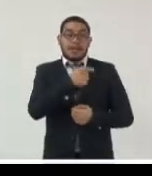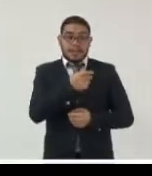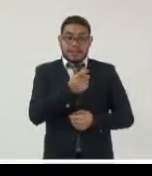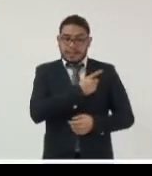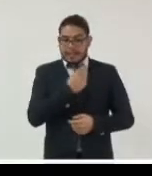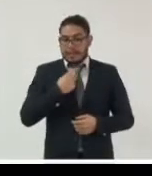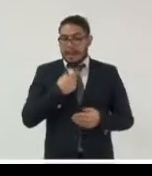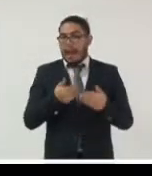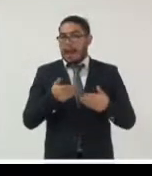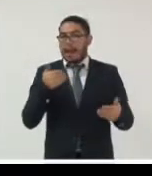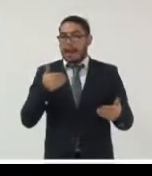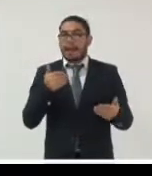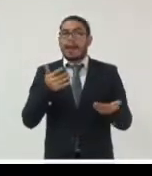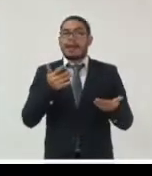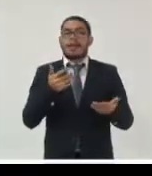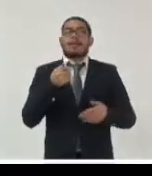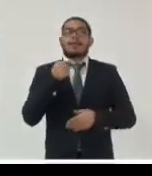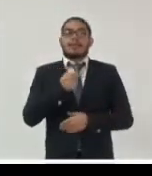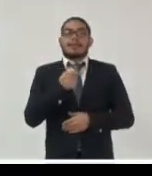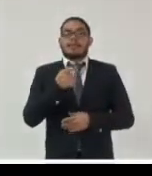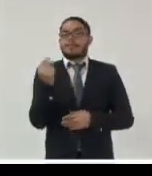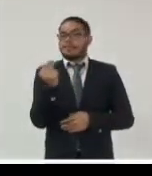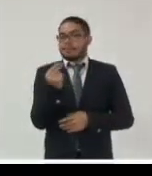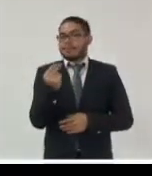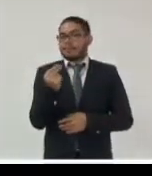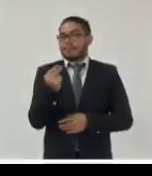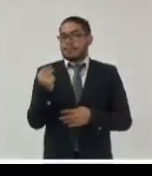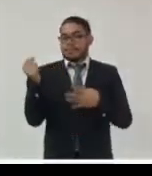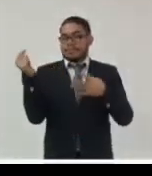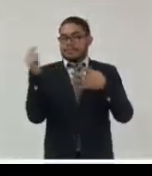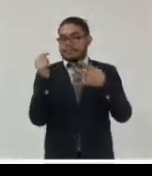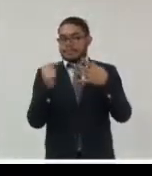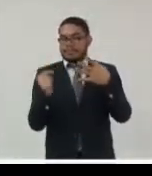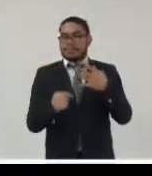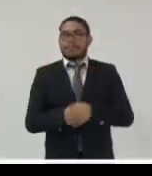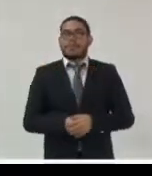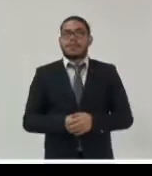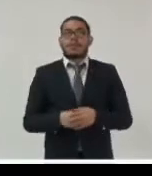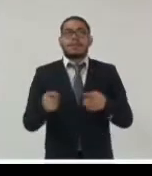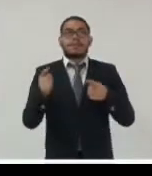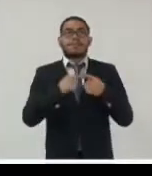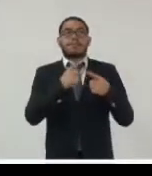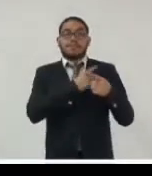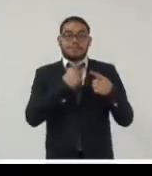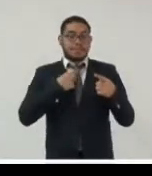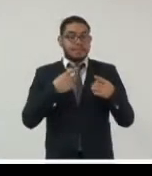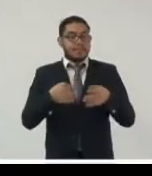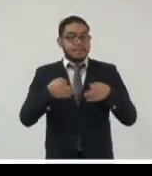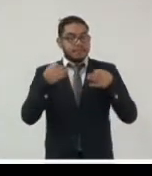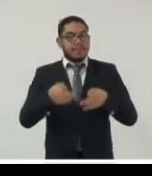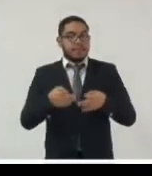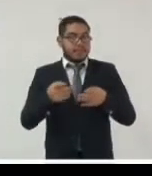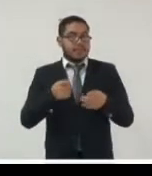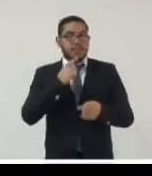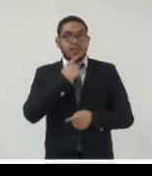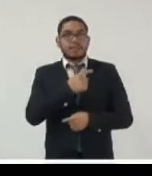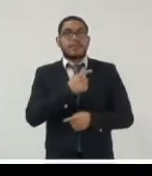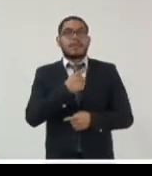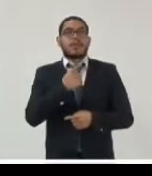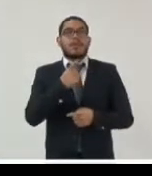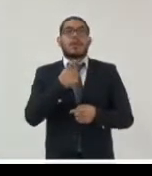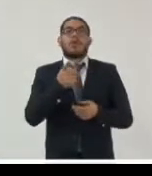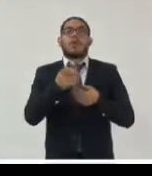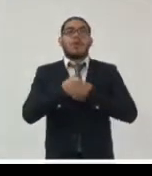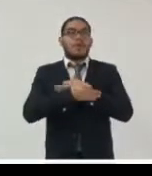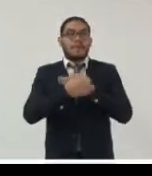contemplar estos requisitos deben de ser mantenidos auténticos entonces en su transmisión